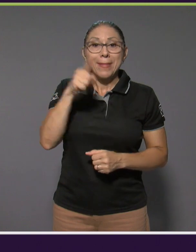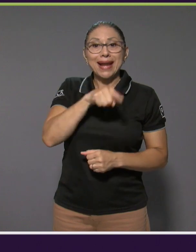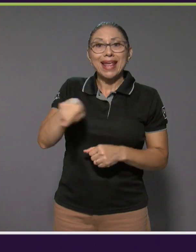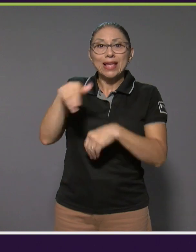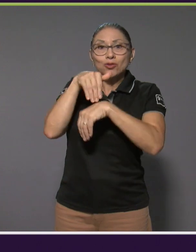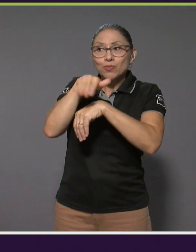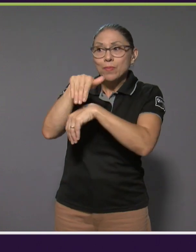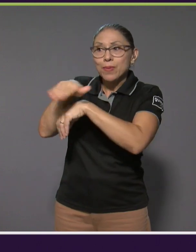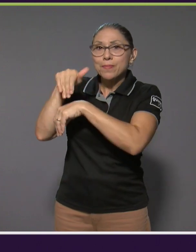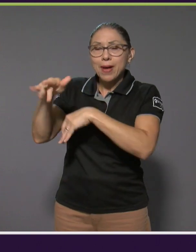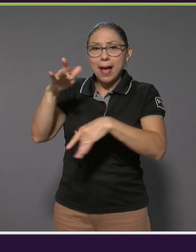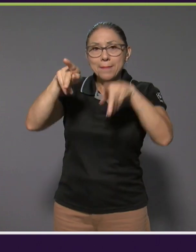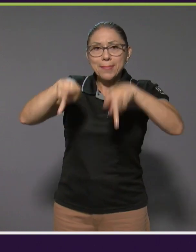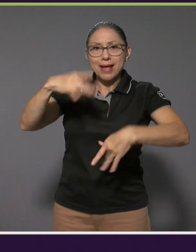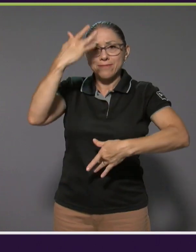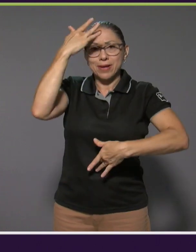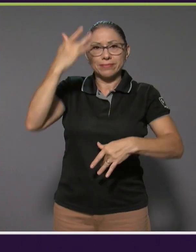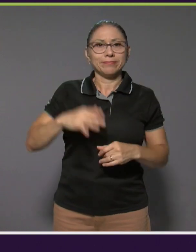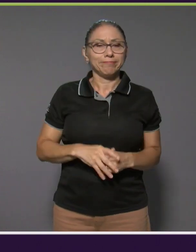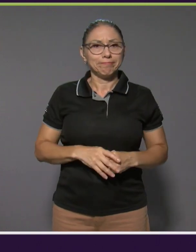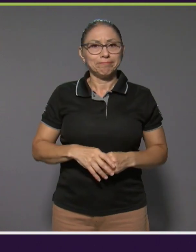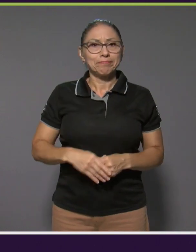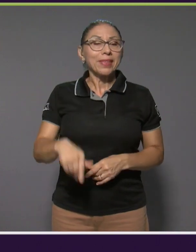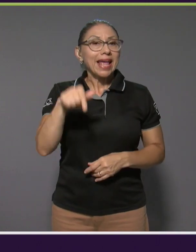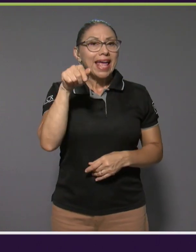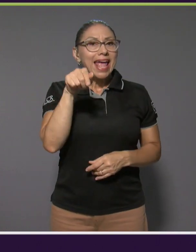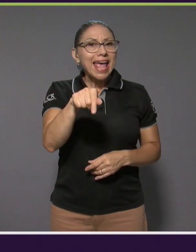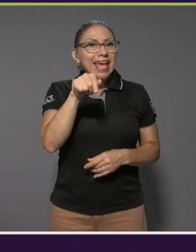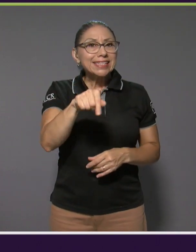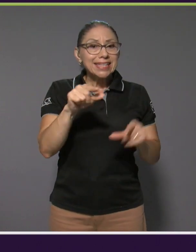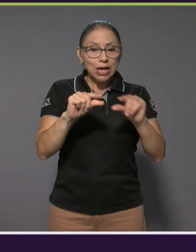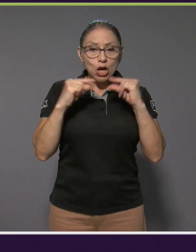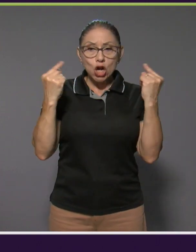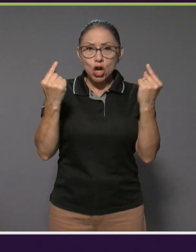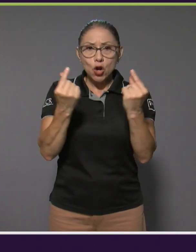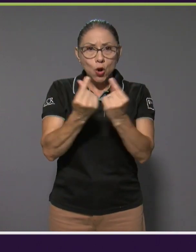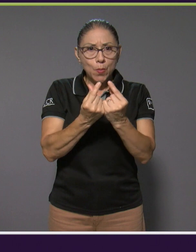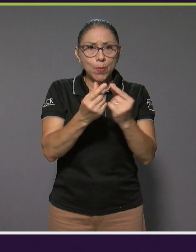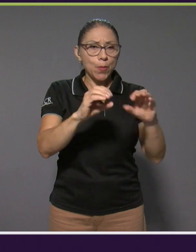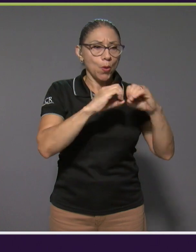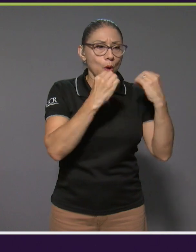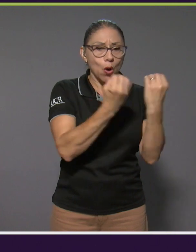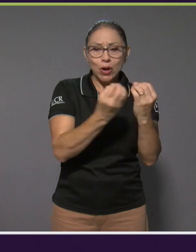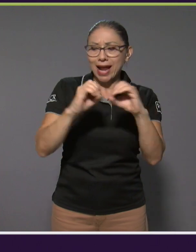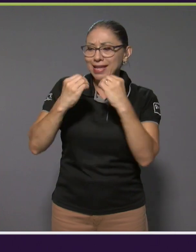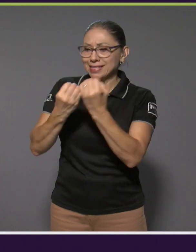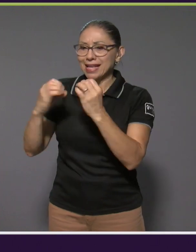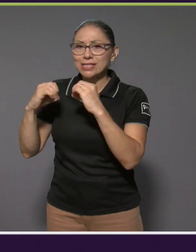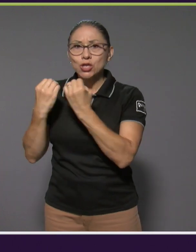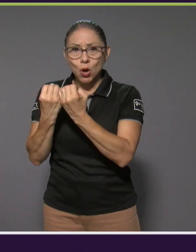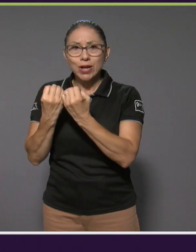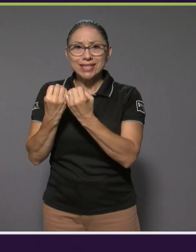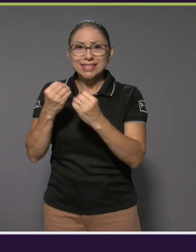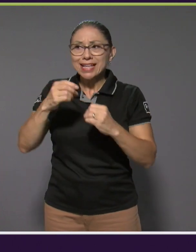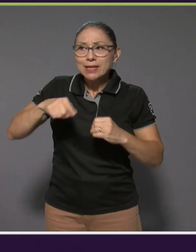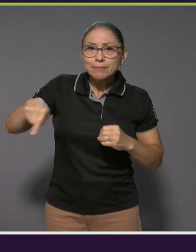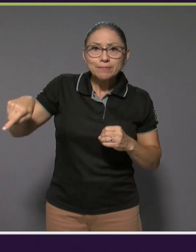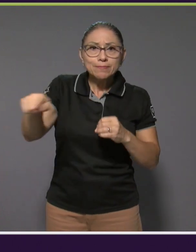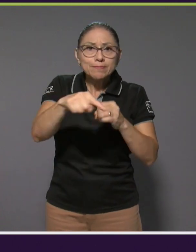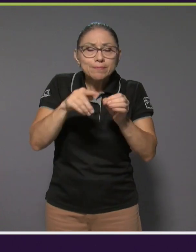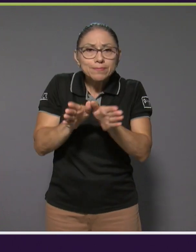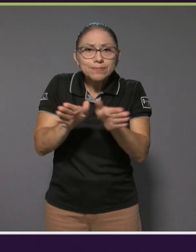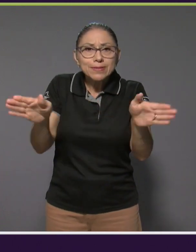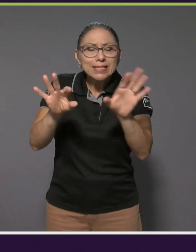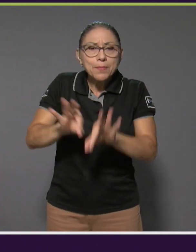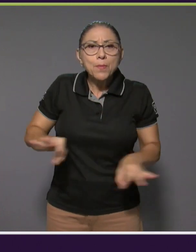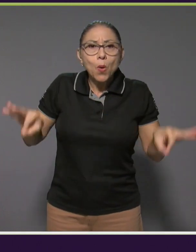Este nicho de organizaciones de la sociedad civil es importante porque además tenemos también un